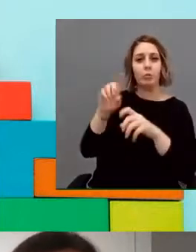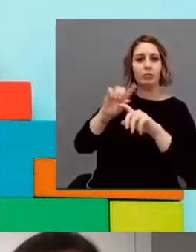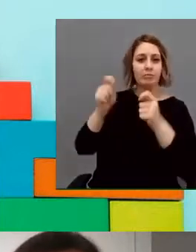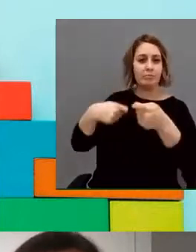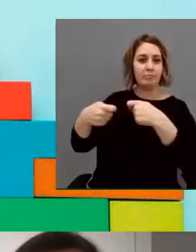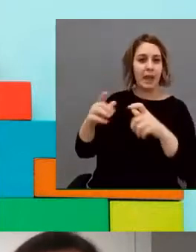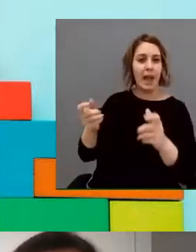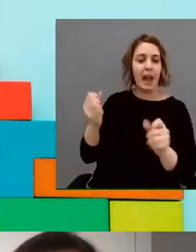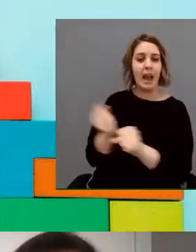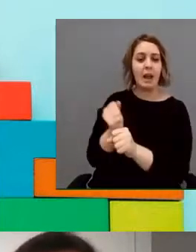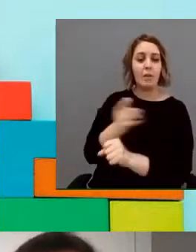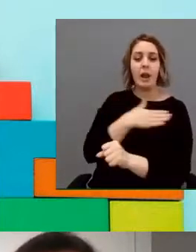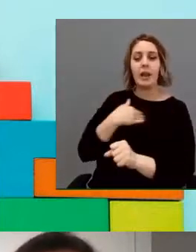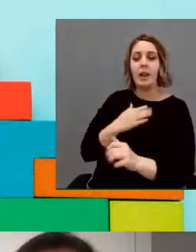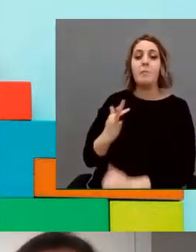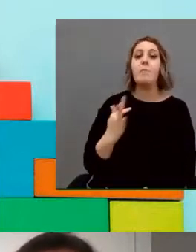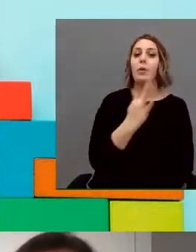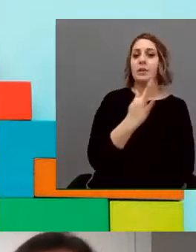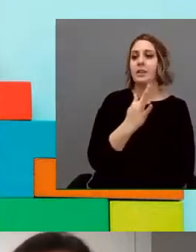ganas de trabajar.